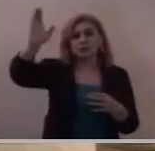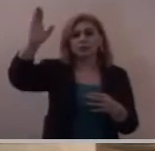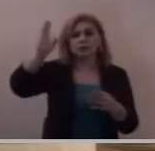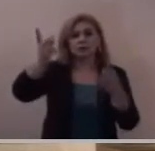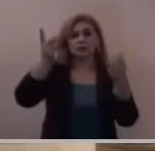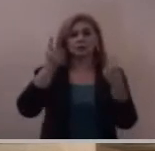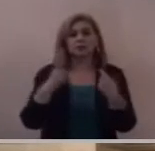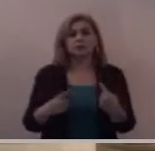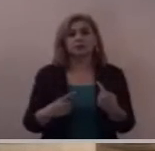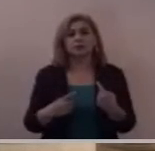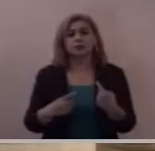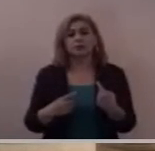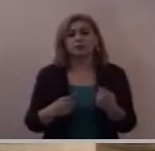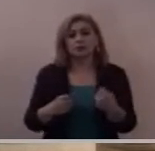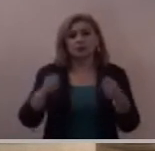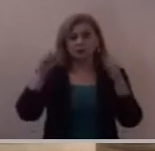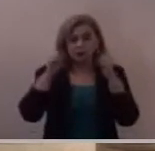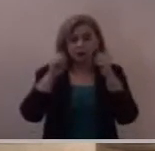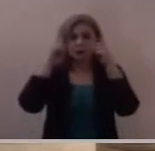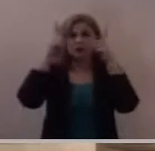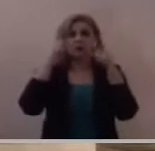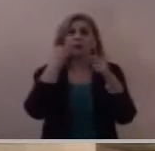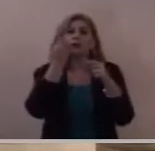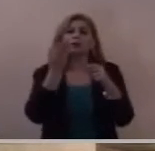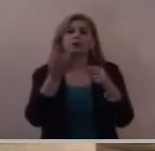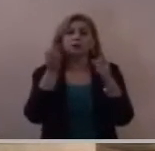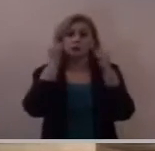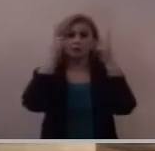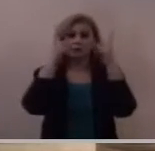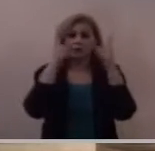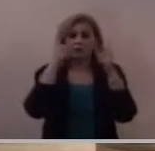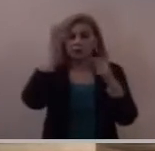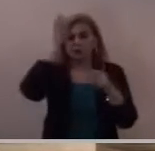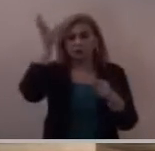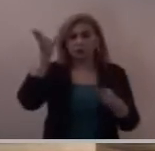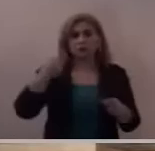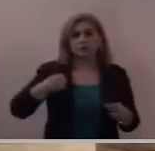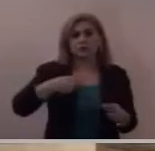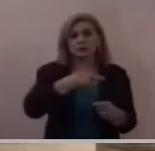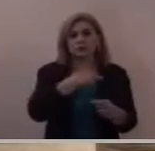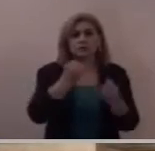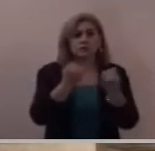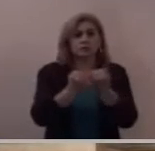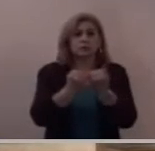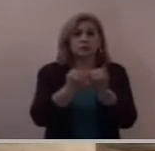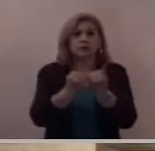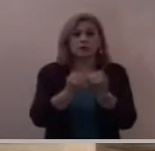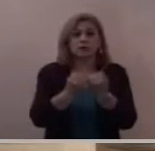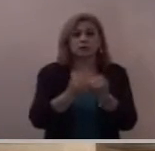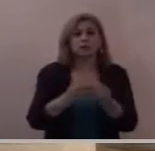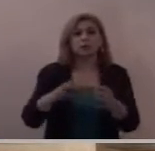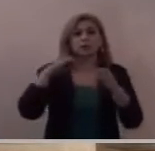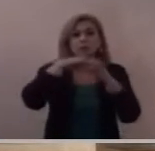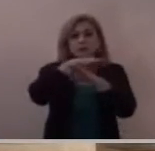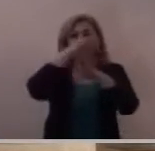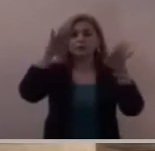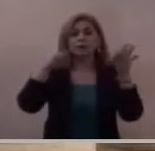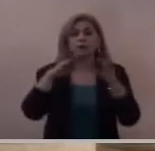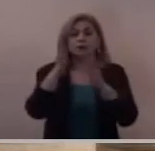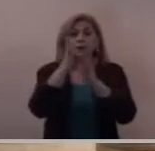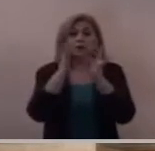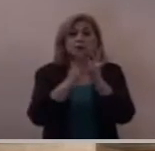también admirado de nosotros dijo el Evangelio Jesús se llenó de